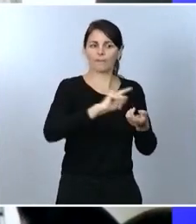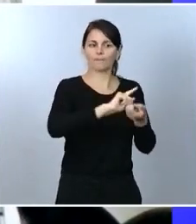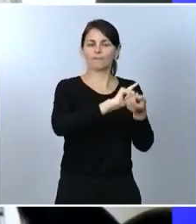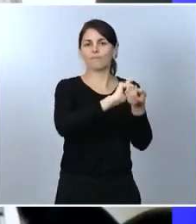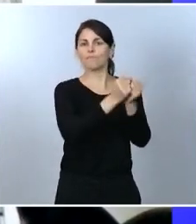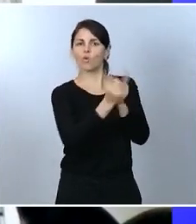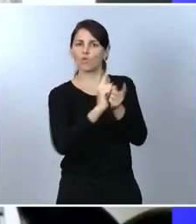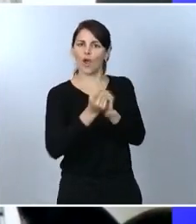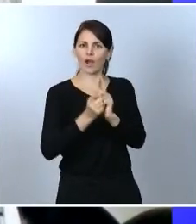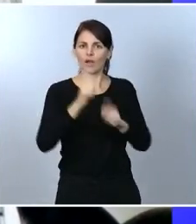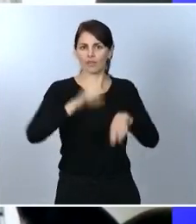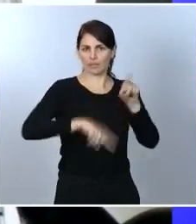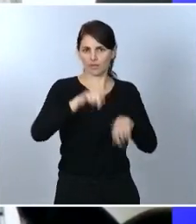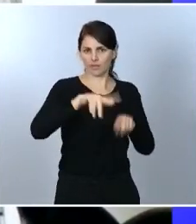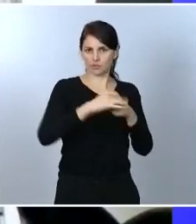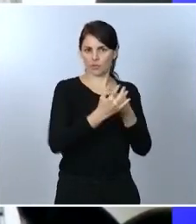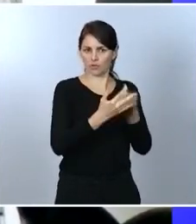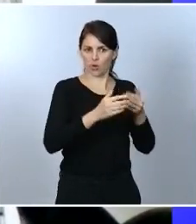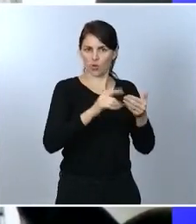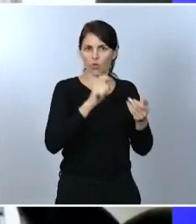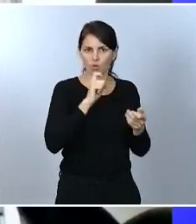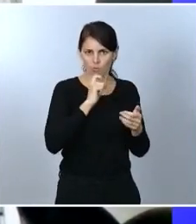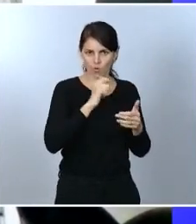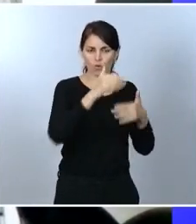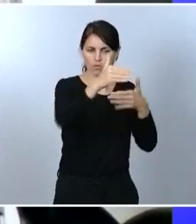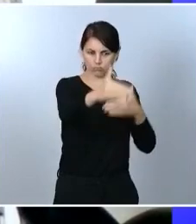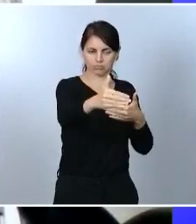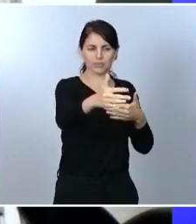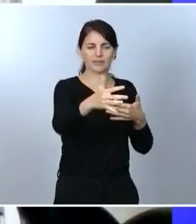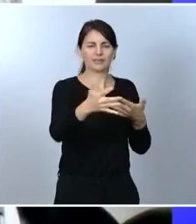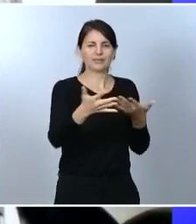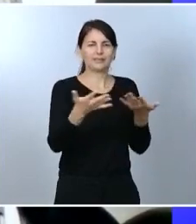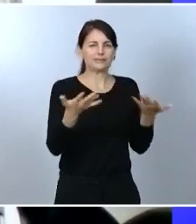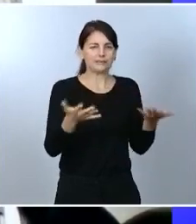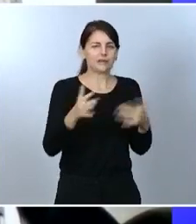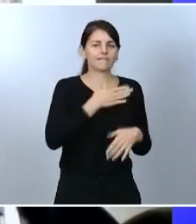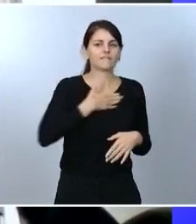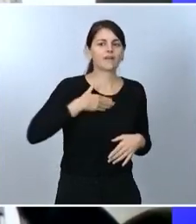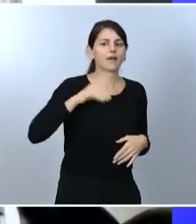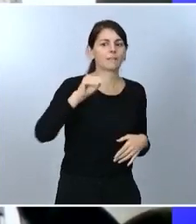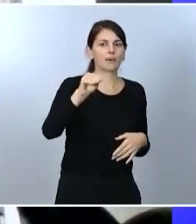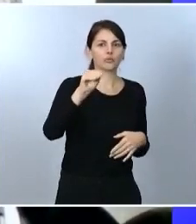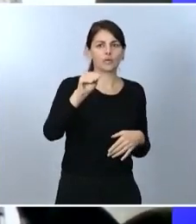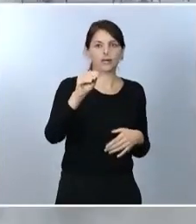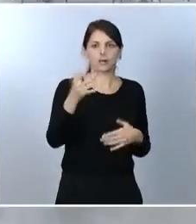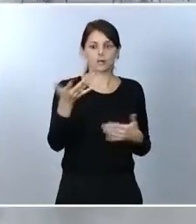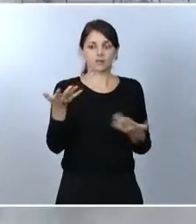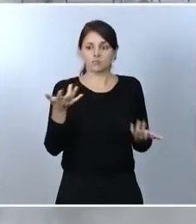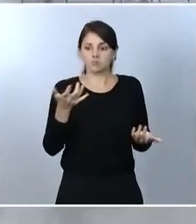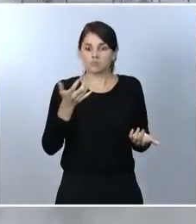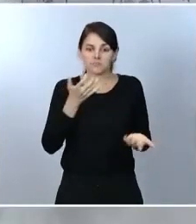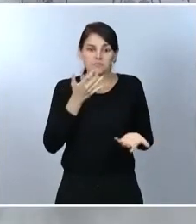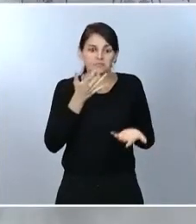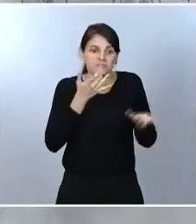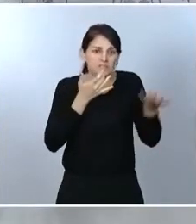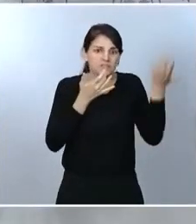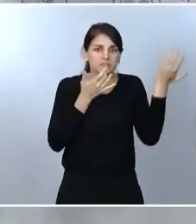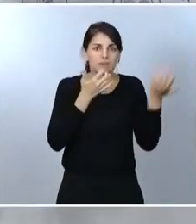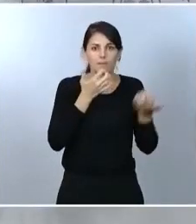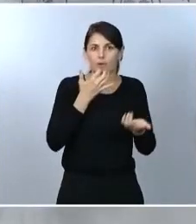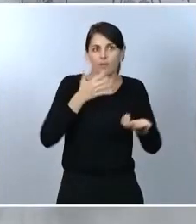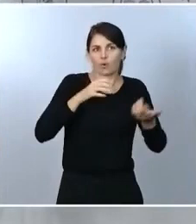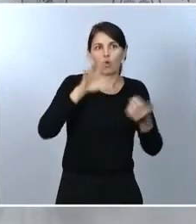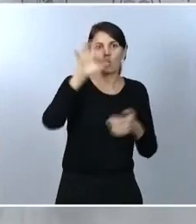Quería preguntarle si eso se ajustará a una incidencia acumulada de aquellas comunidades que bajen de los 250